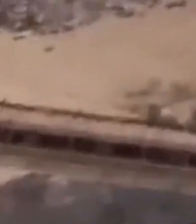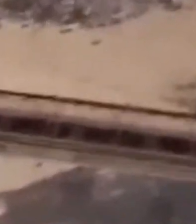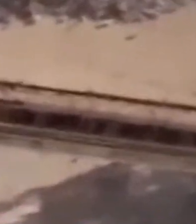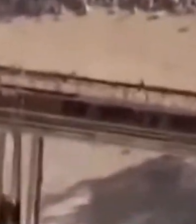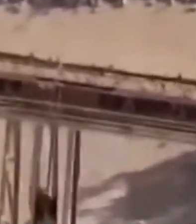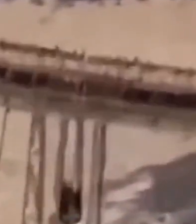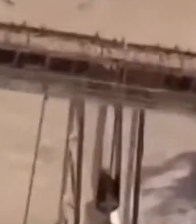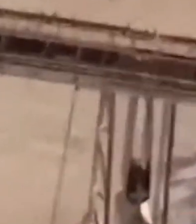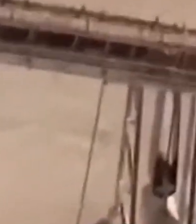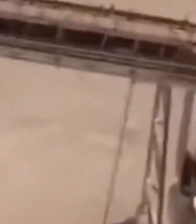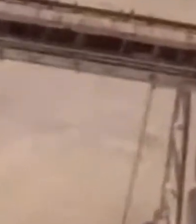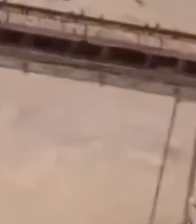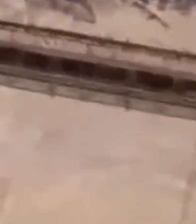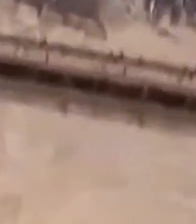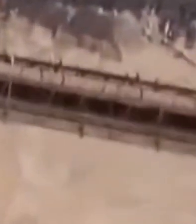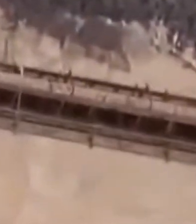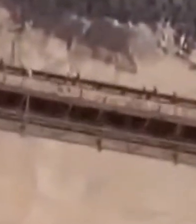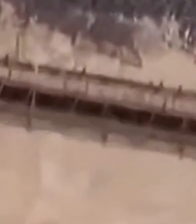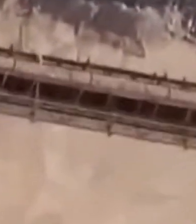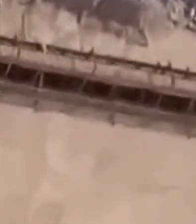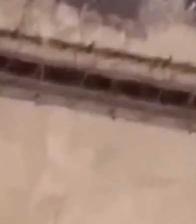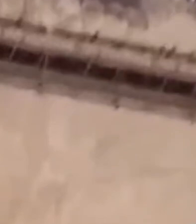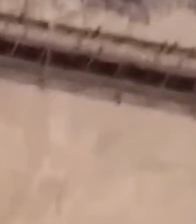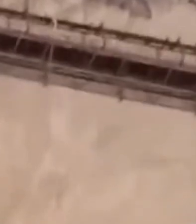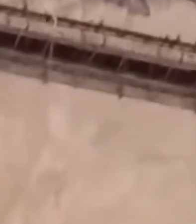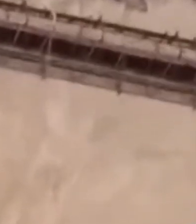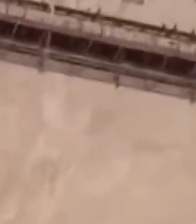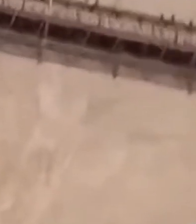si tenemos que ver cómo le vamos a hacer